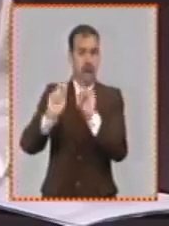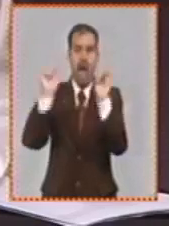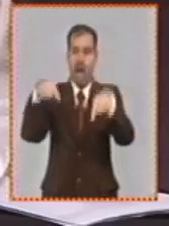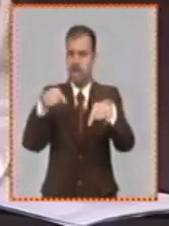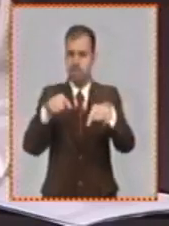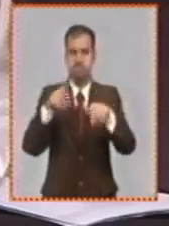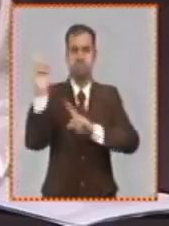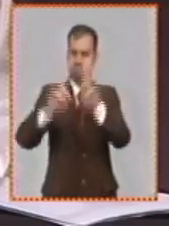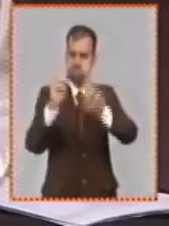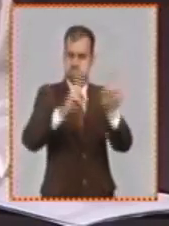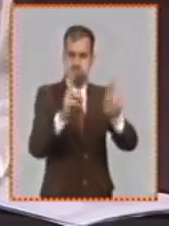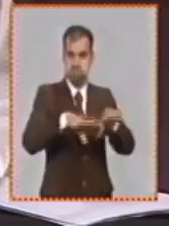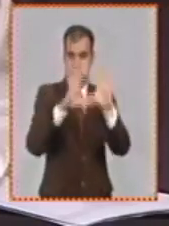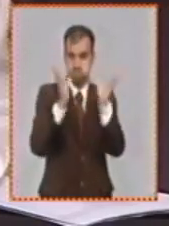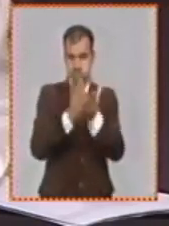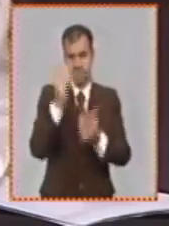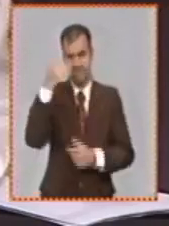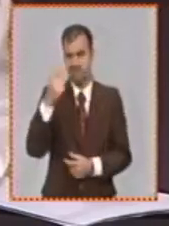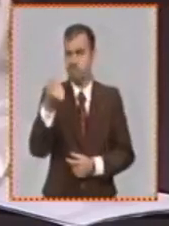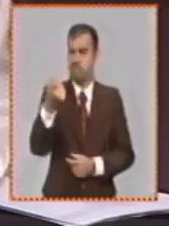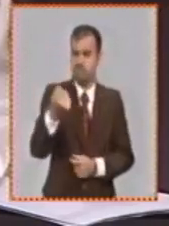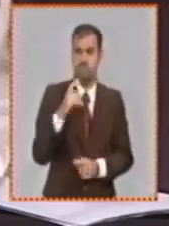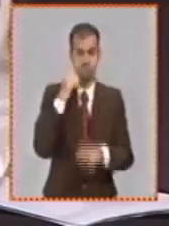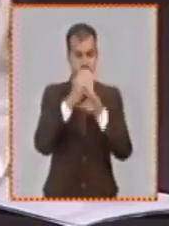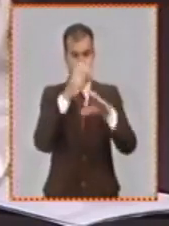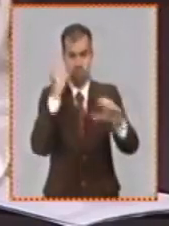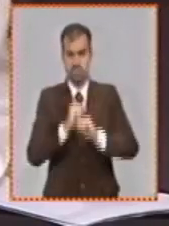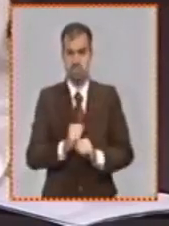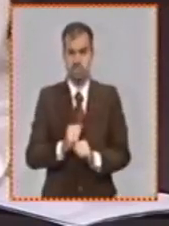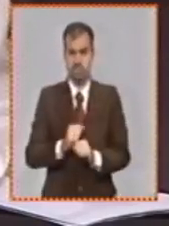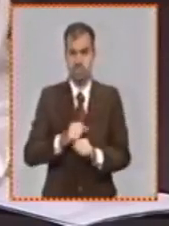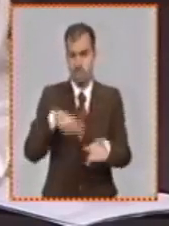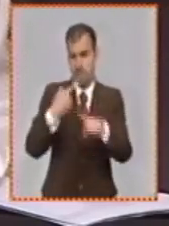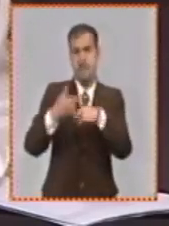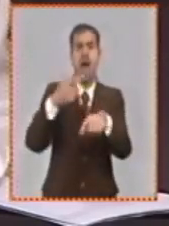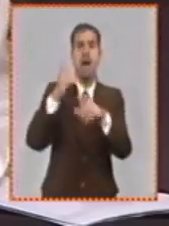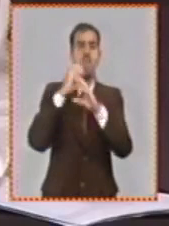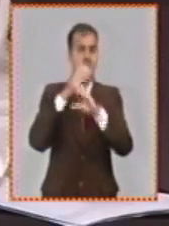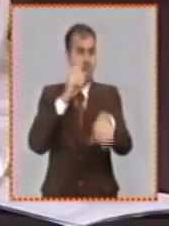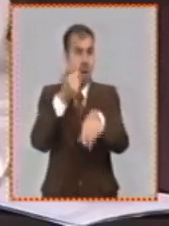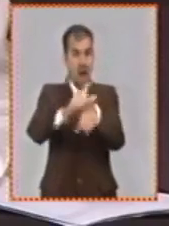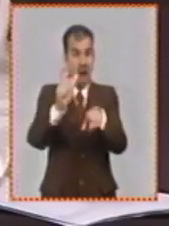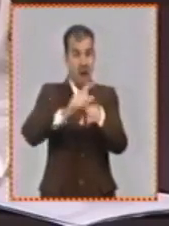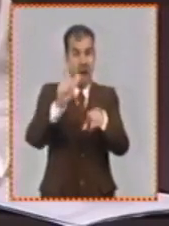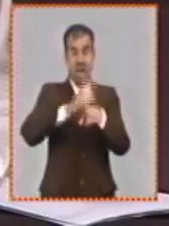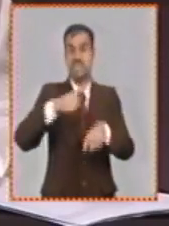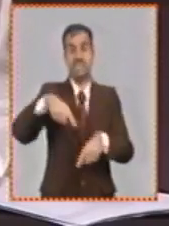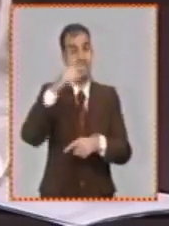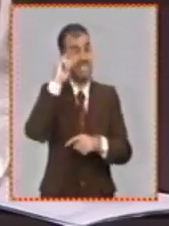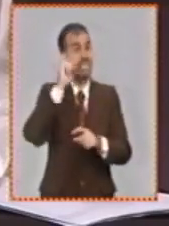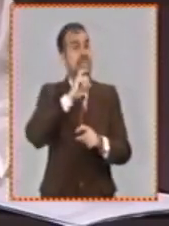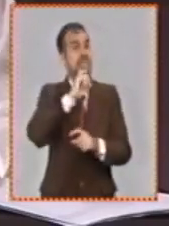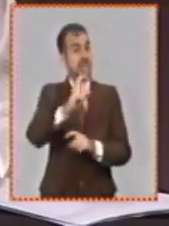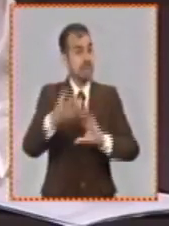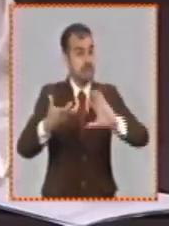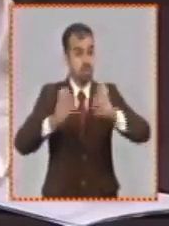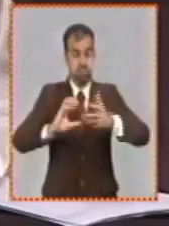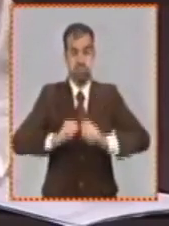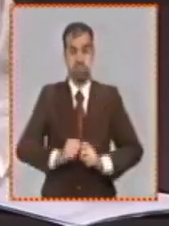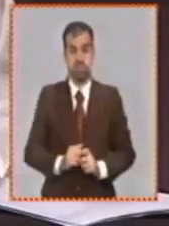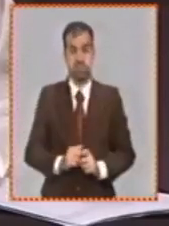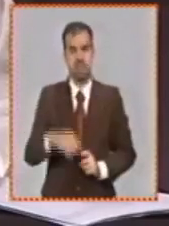gastronomía las propias tarifas del pasaje o sea la transportación interurbana de la zona rural ha sido un proceso muy complejo que lleva mucho detalle